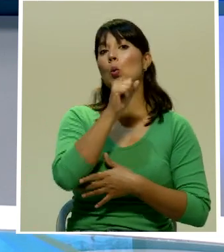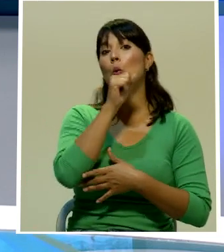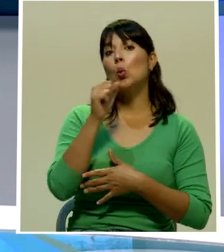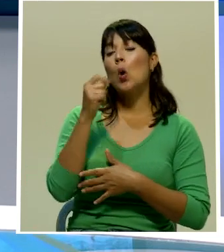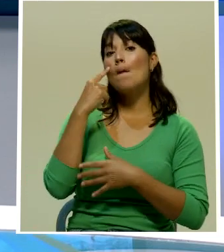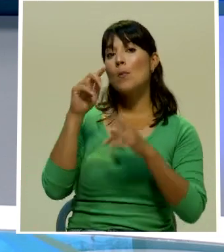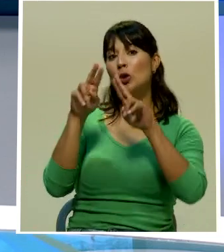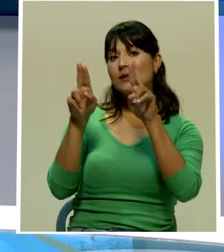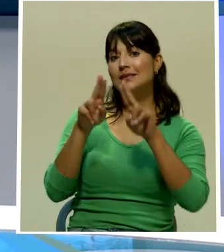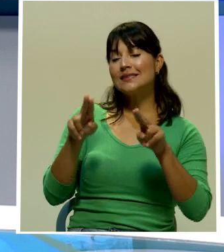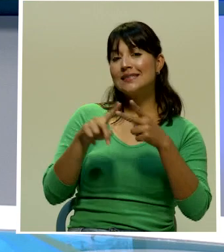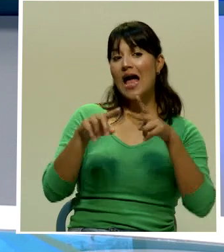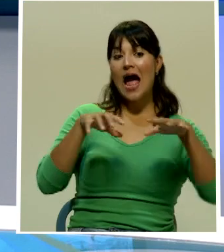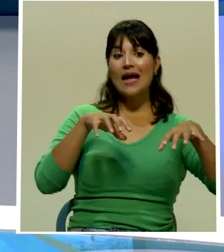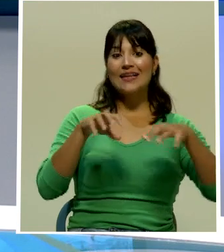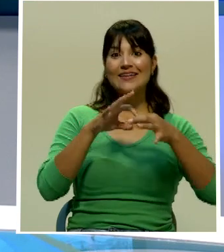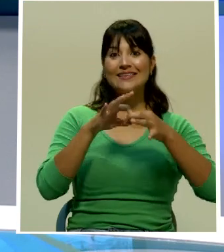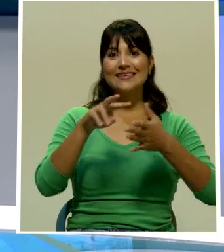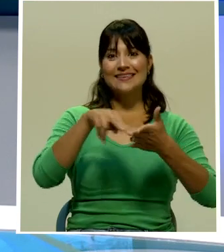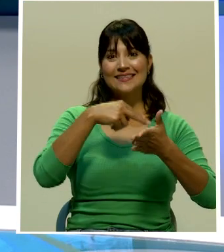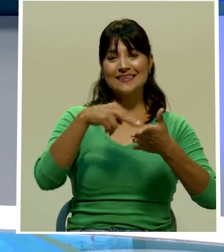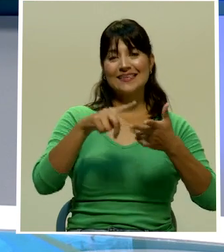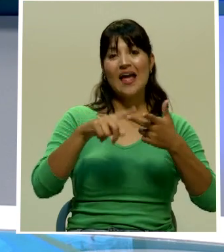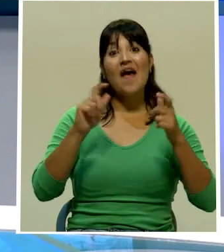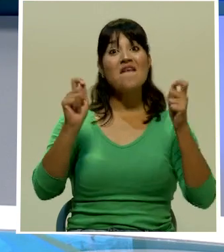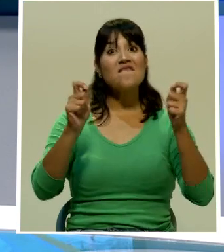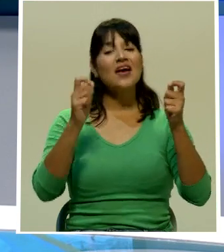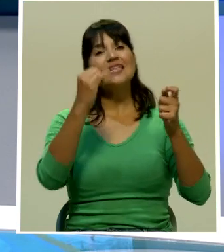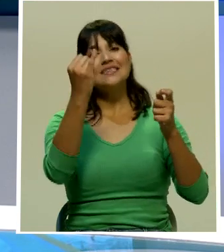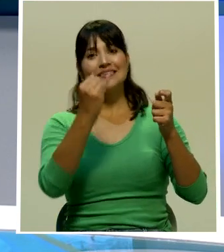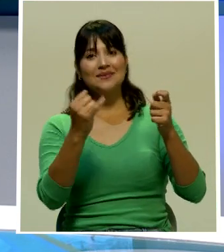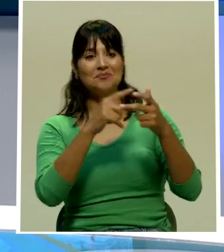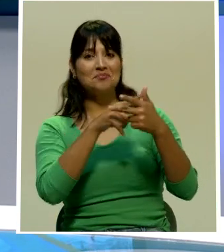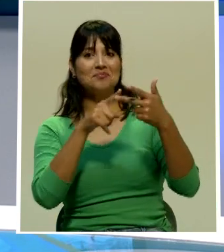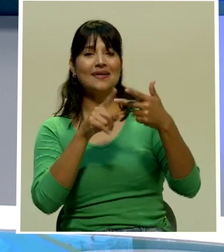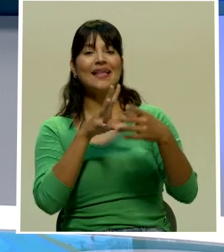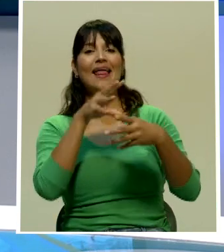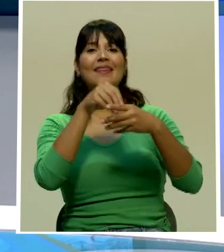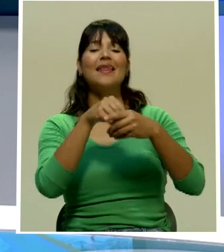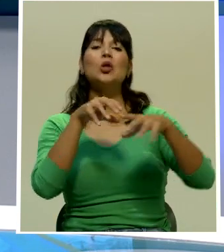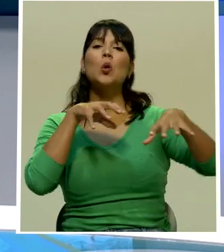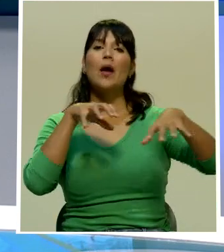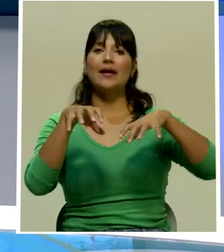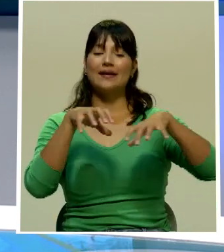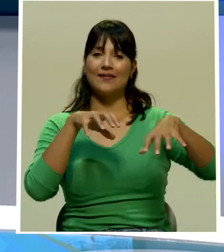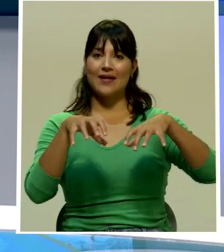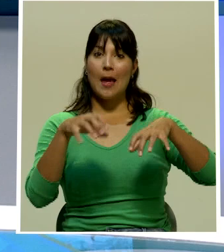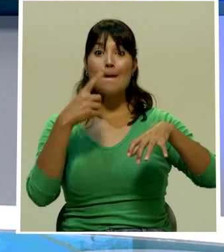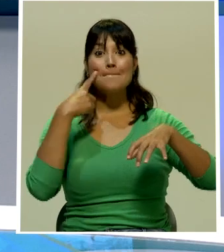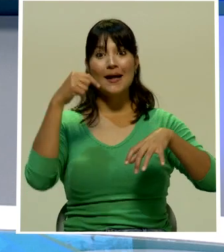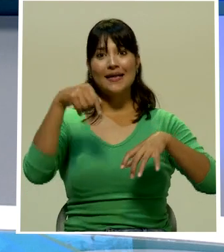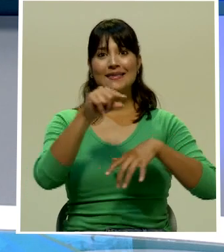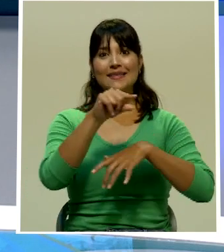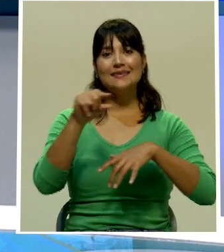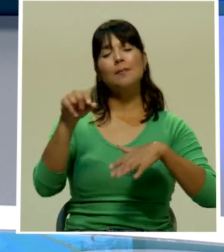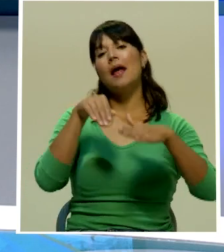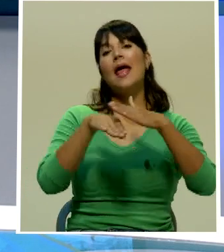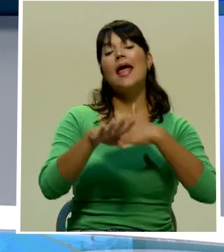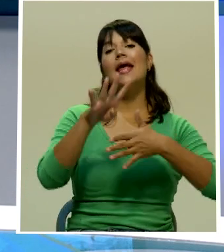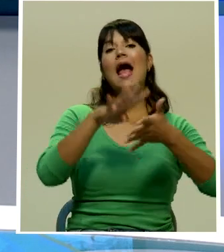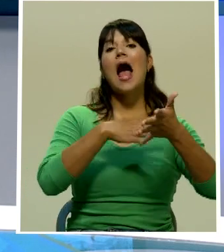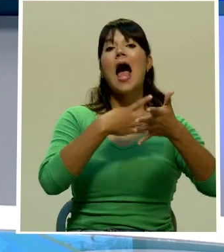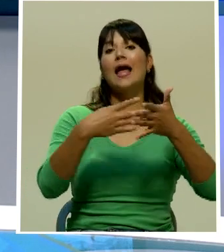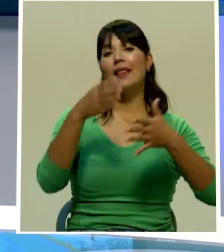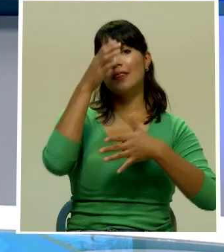actividades bailables y una feria artesanal son parte de las actividades para esta semana en nuestra agenda